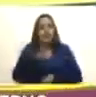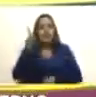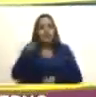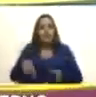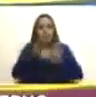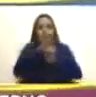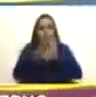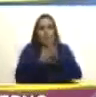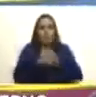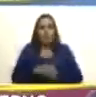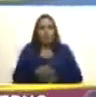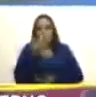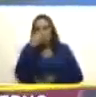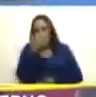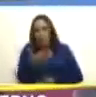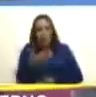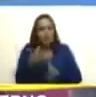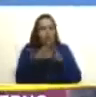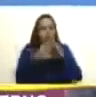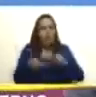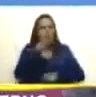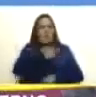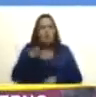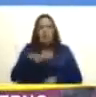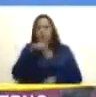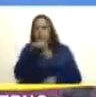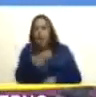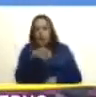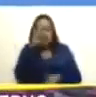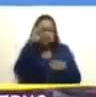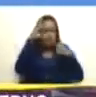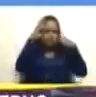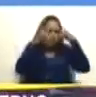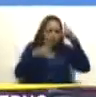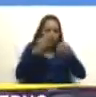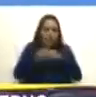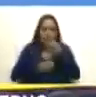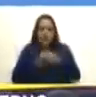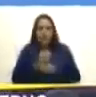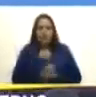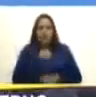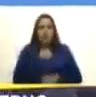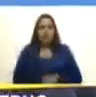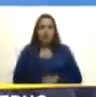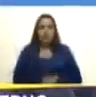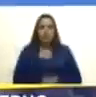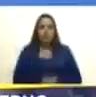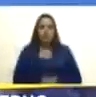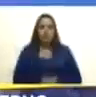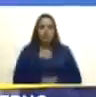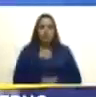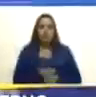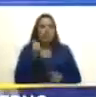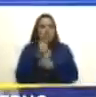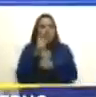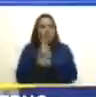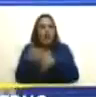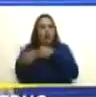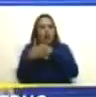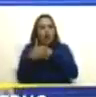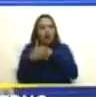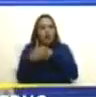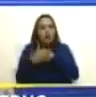frente tanta gente perversa y maldada que trabaja en contra de los